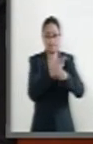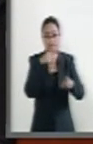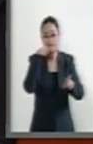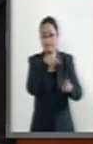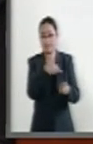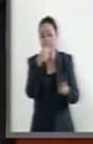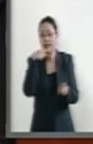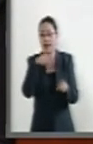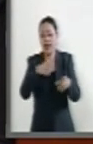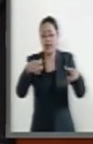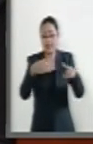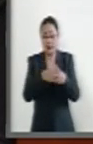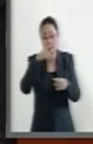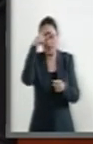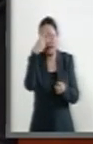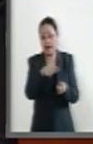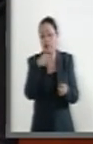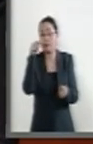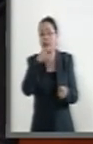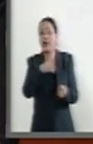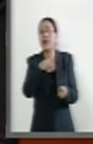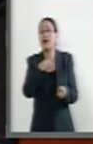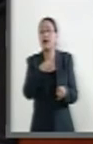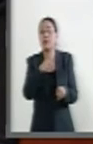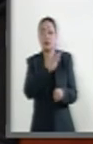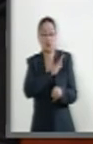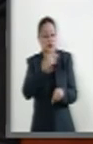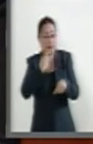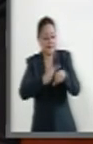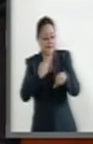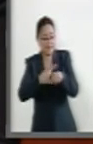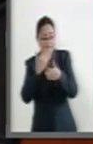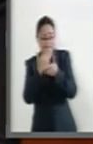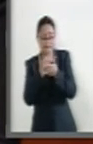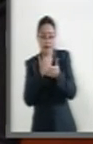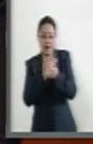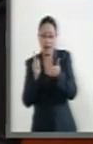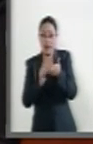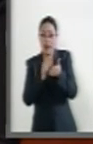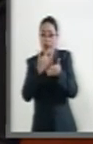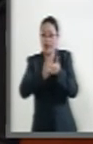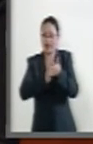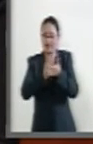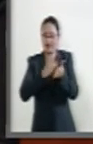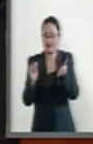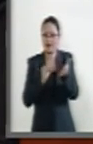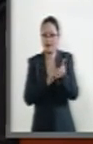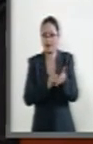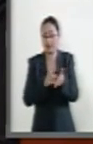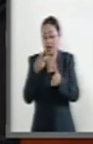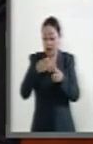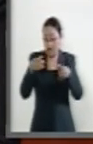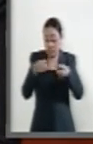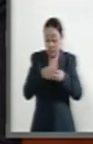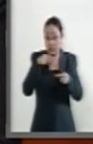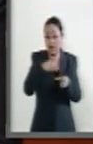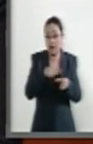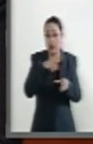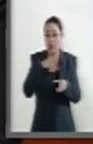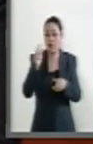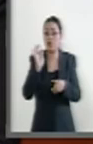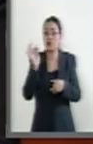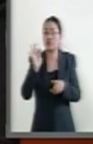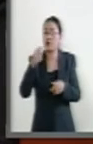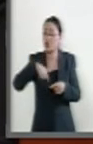del Centro Mexicano para la Clasificación de Enfermedades. Dichos centros estamos seguros